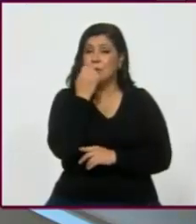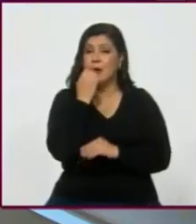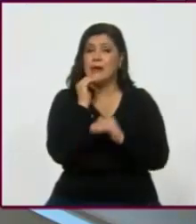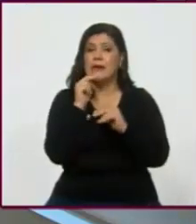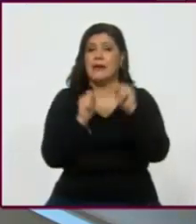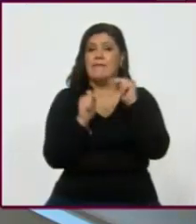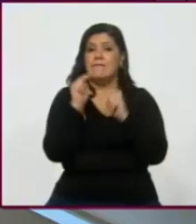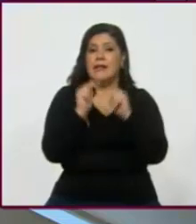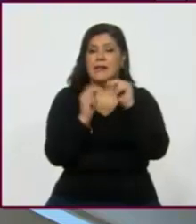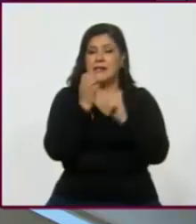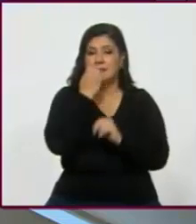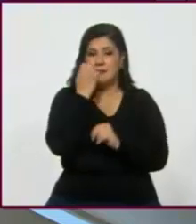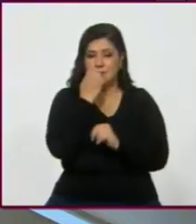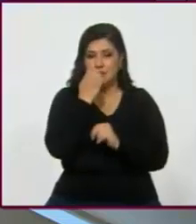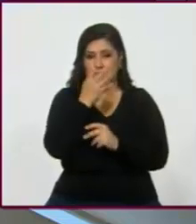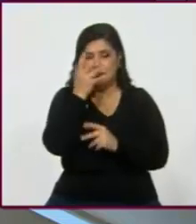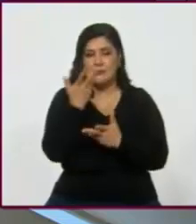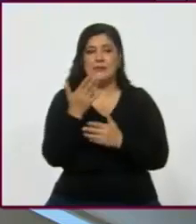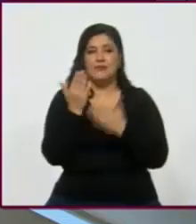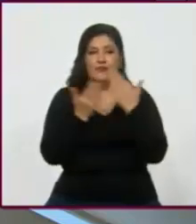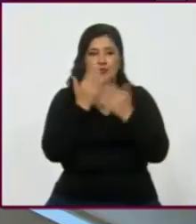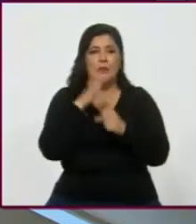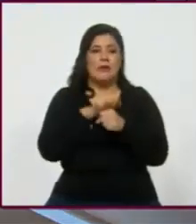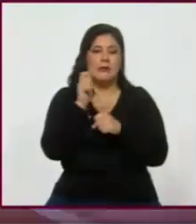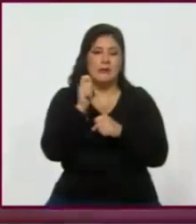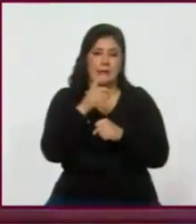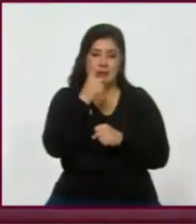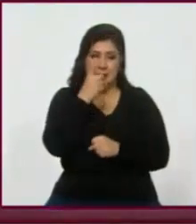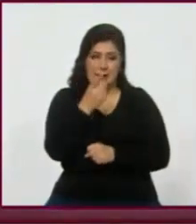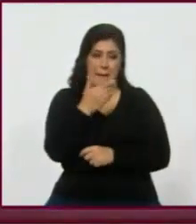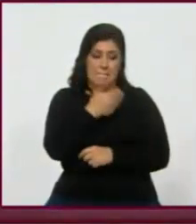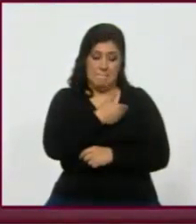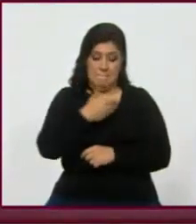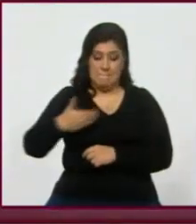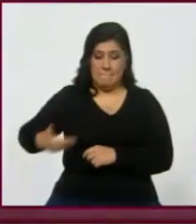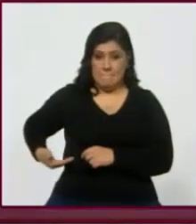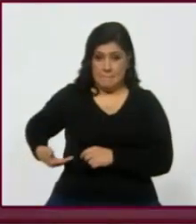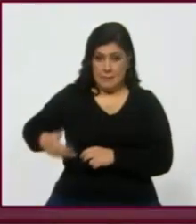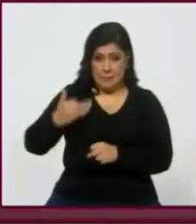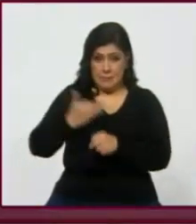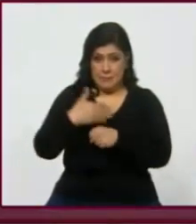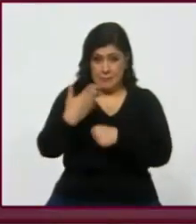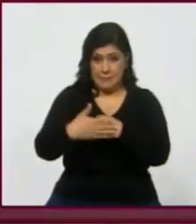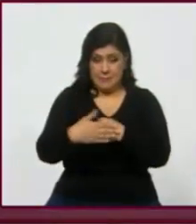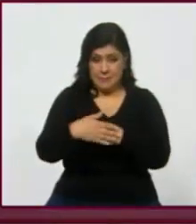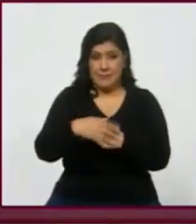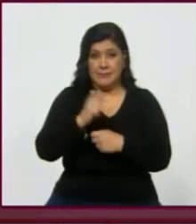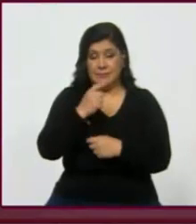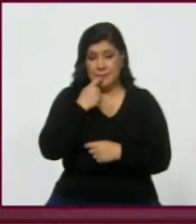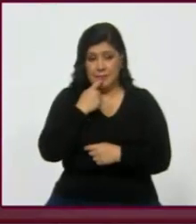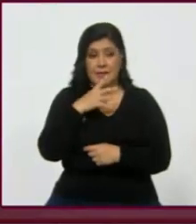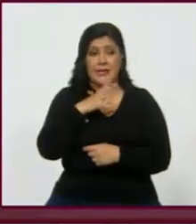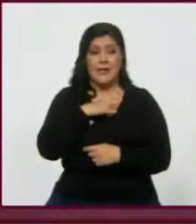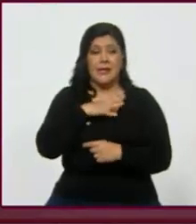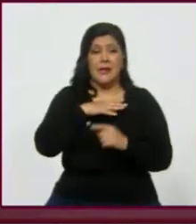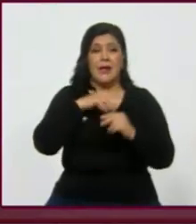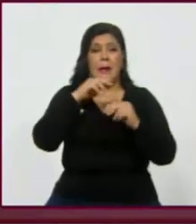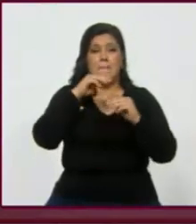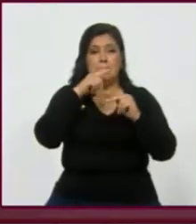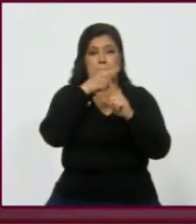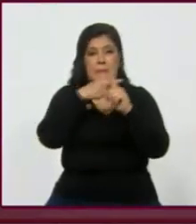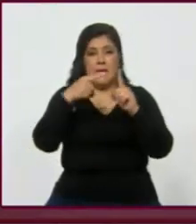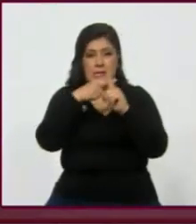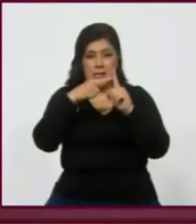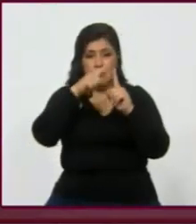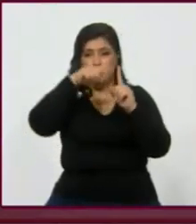Esto, básicamente, lo que te dice es el presidente virtual, el presidente electo. Tiene a las clases medias. Tiene a la